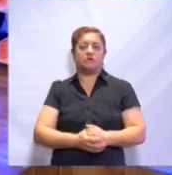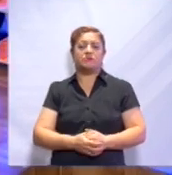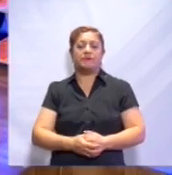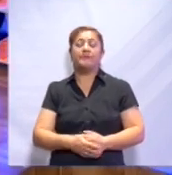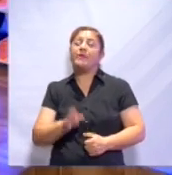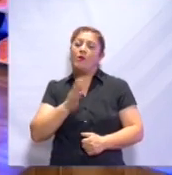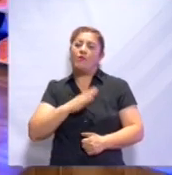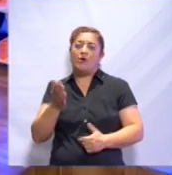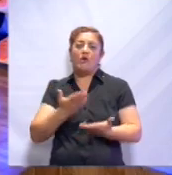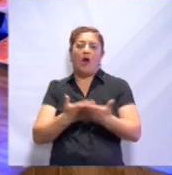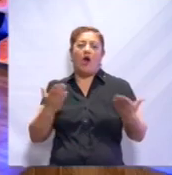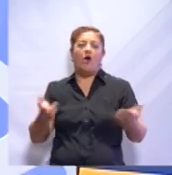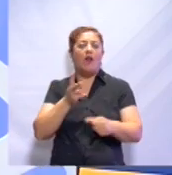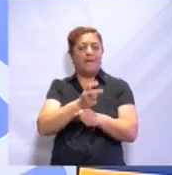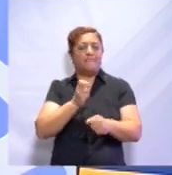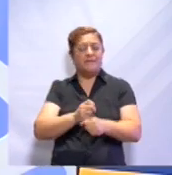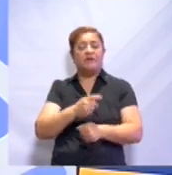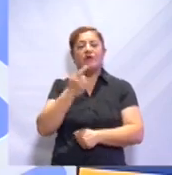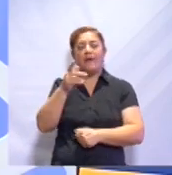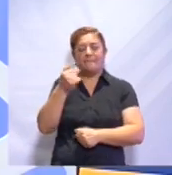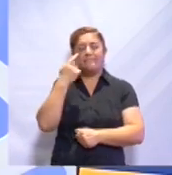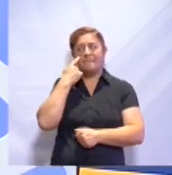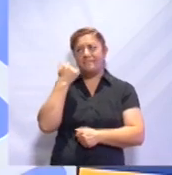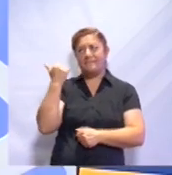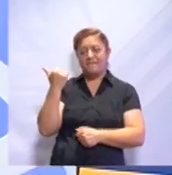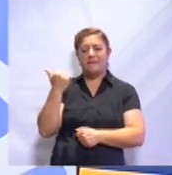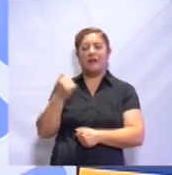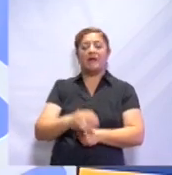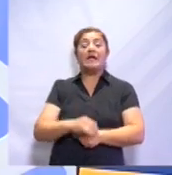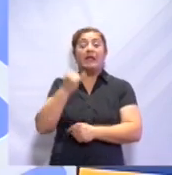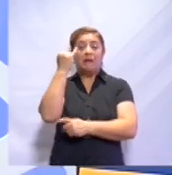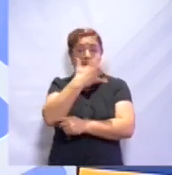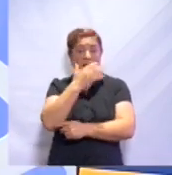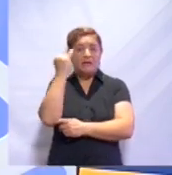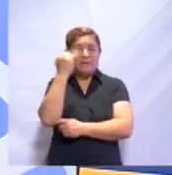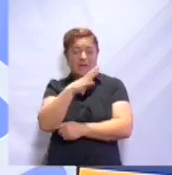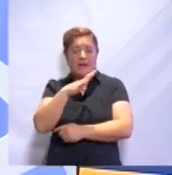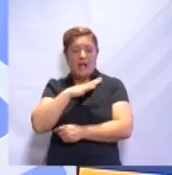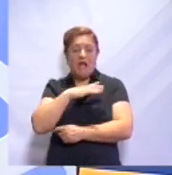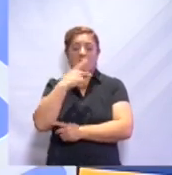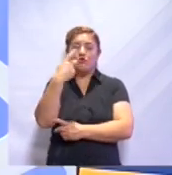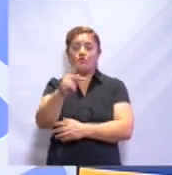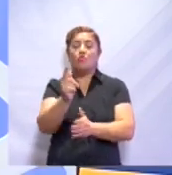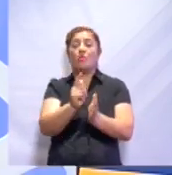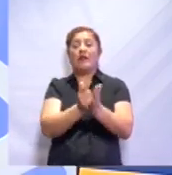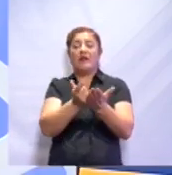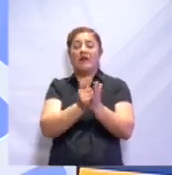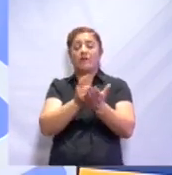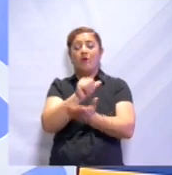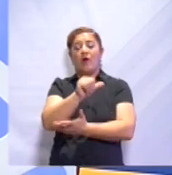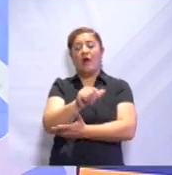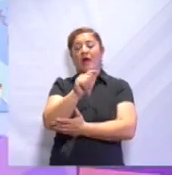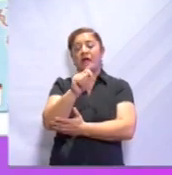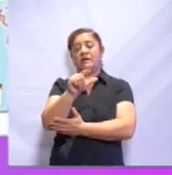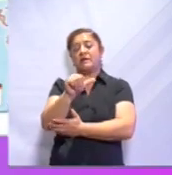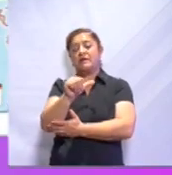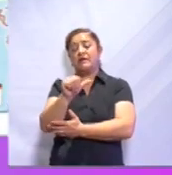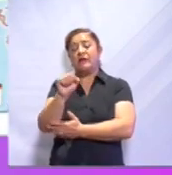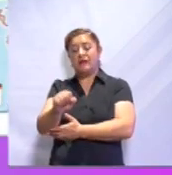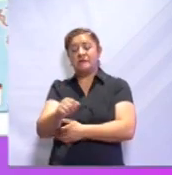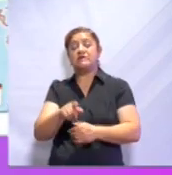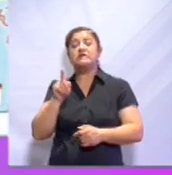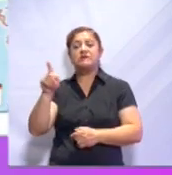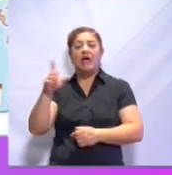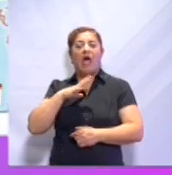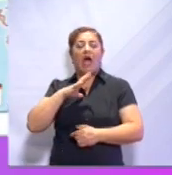los invito a que me acompañen a ver en pantalla las siguientes imágenes que son de su libro Atlas, en el cual nos va a ayudar a